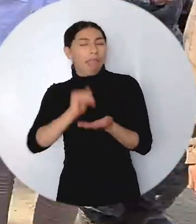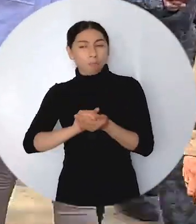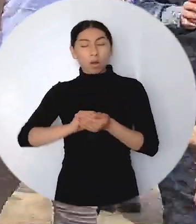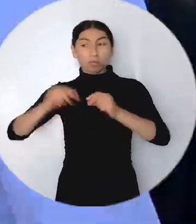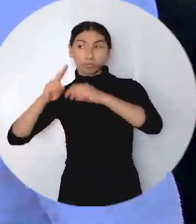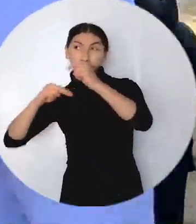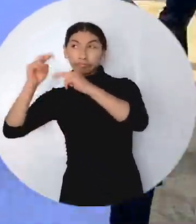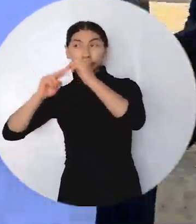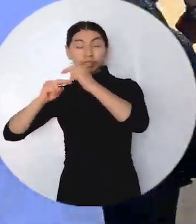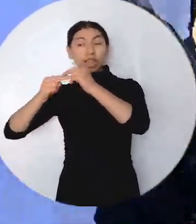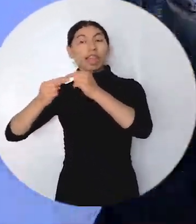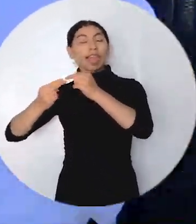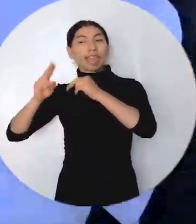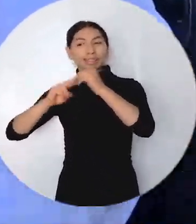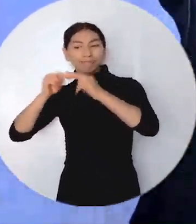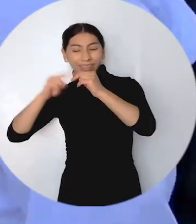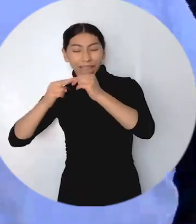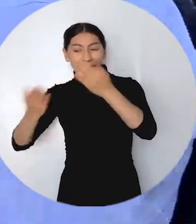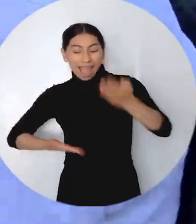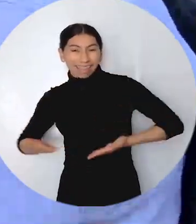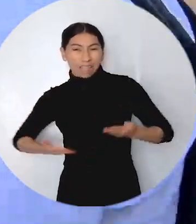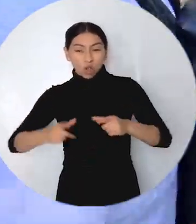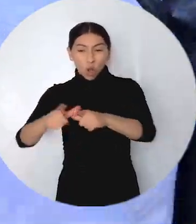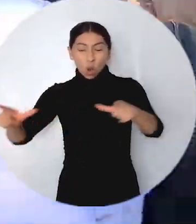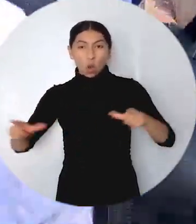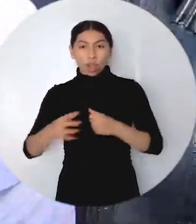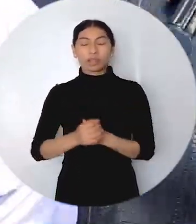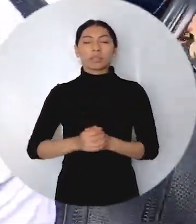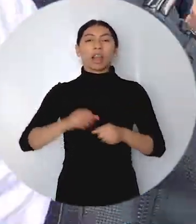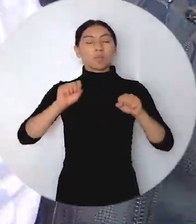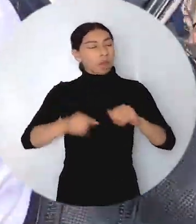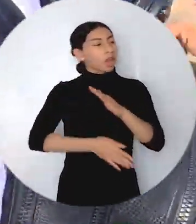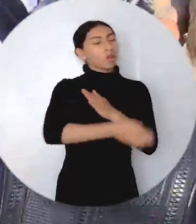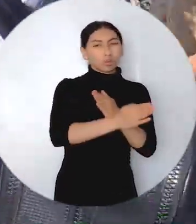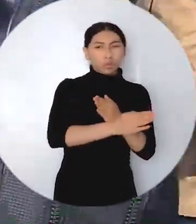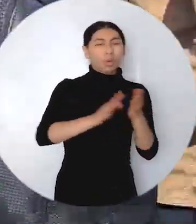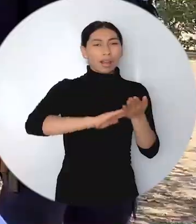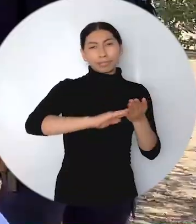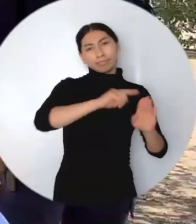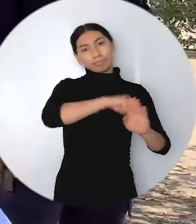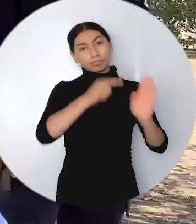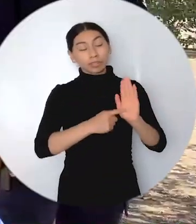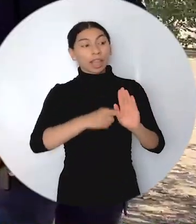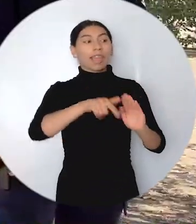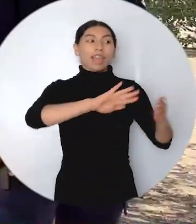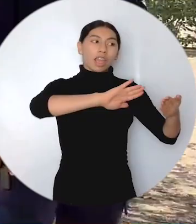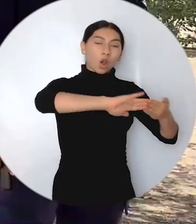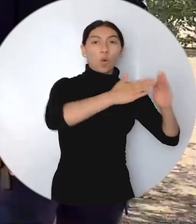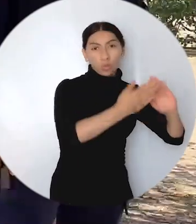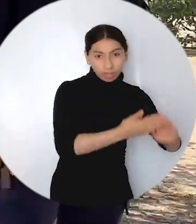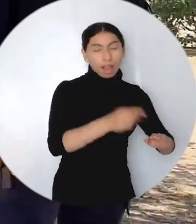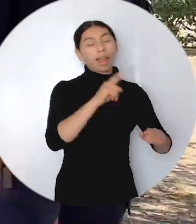Regional de Atención a Víctimas de los Montes de María. Asumimos compromisos, seguir avanzando en el proceso de reparación colectiva en el tema individual,